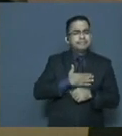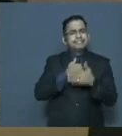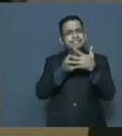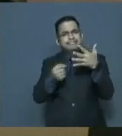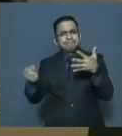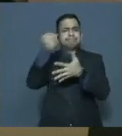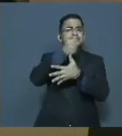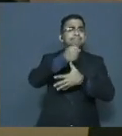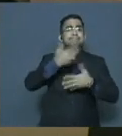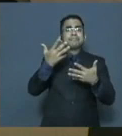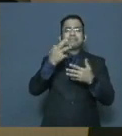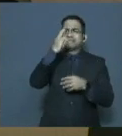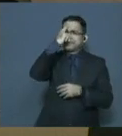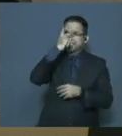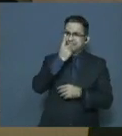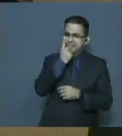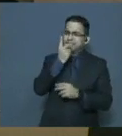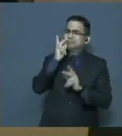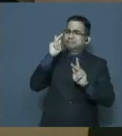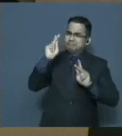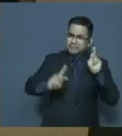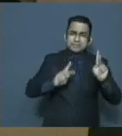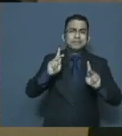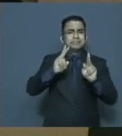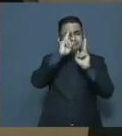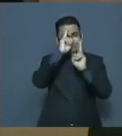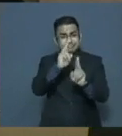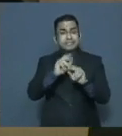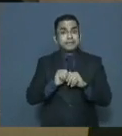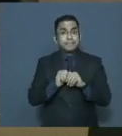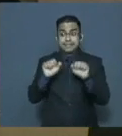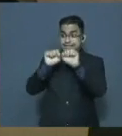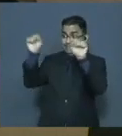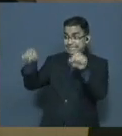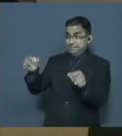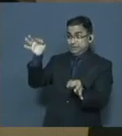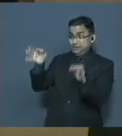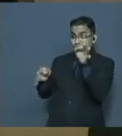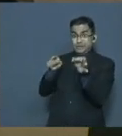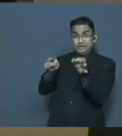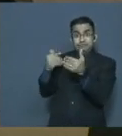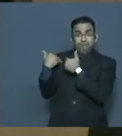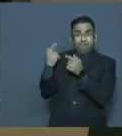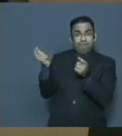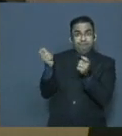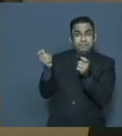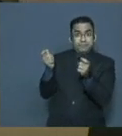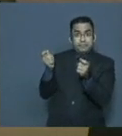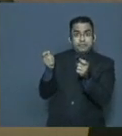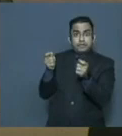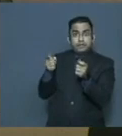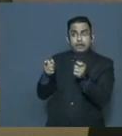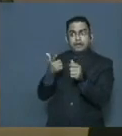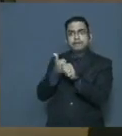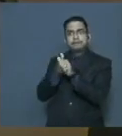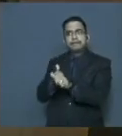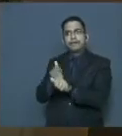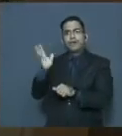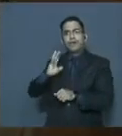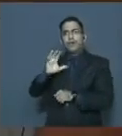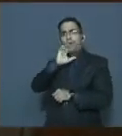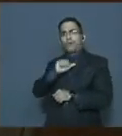dominicana. Debemos comprender que el sistema de administración de justicia no puede seguir en el pasado.